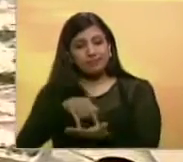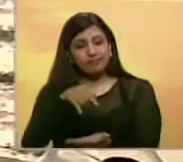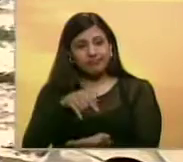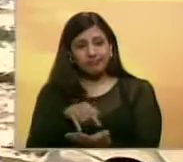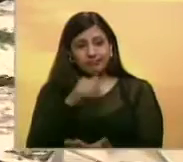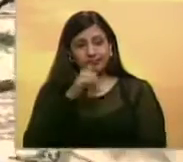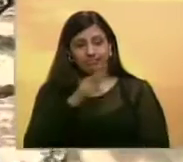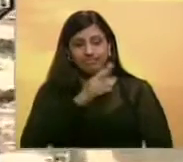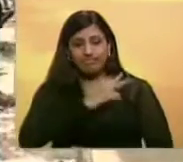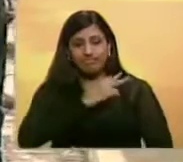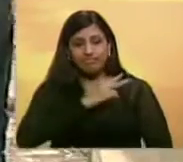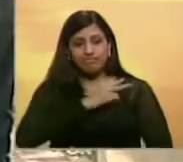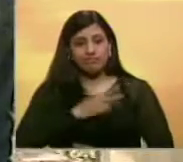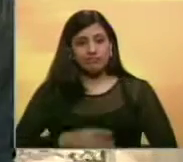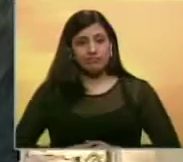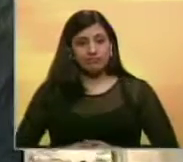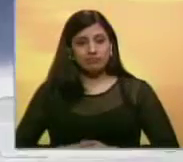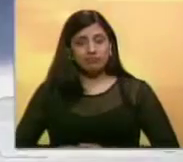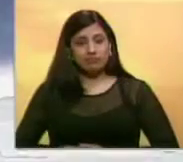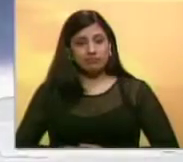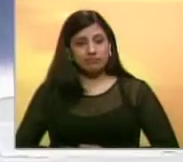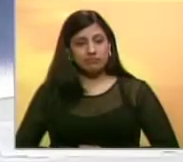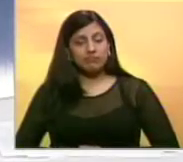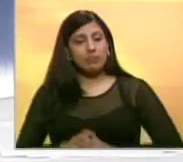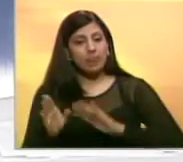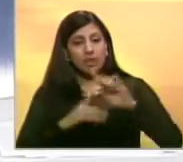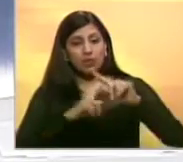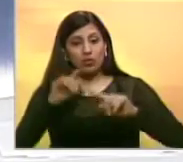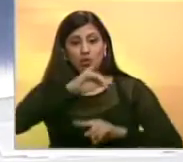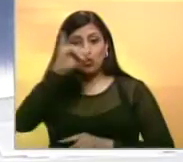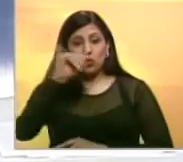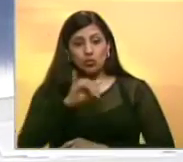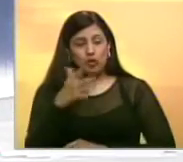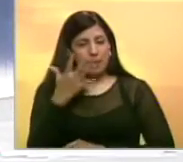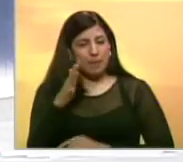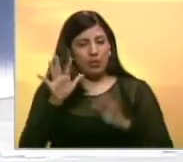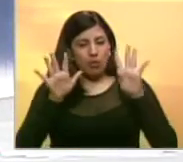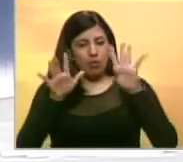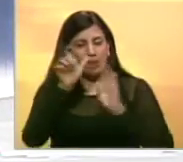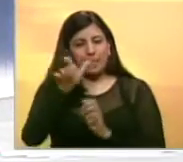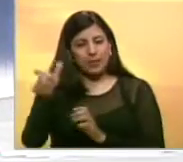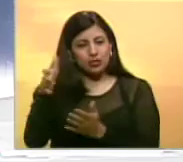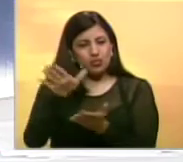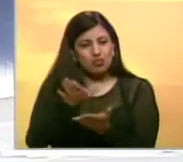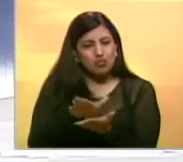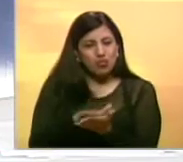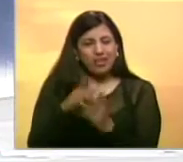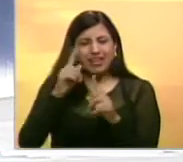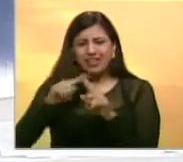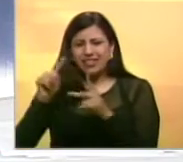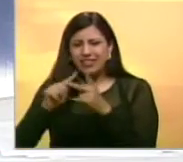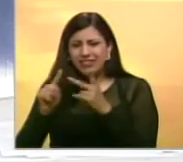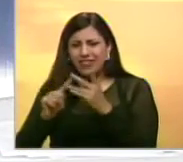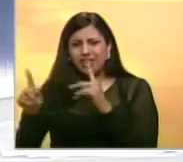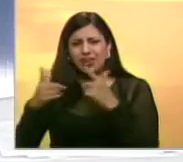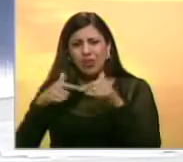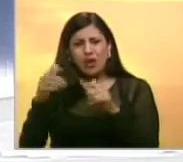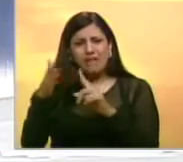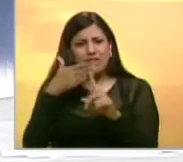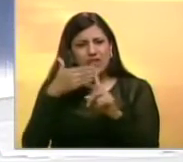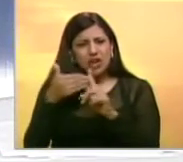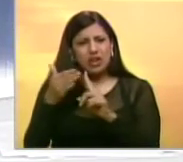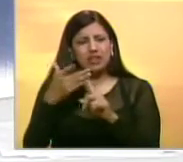Randolfo Blanco, Noticiero Benevisión. En Zulia, al menos nueve personas murieron en distintos hechos violentos